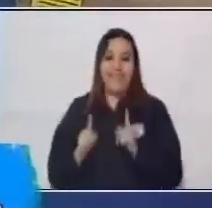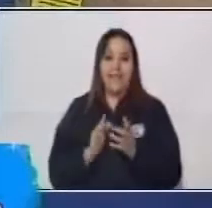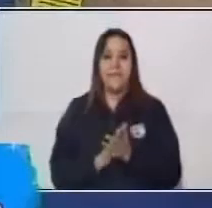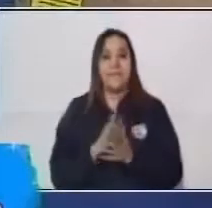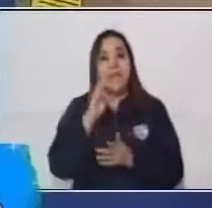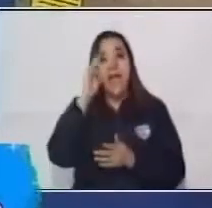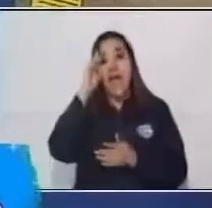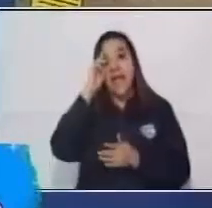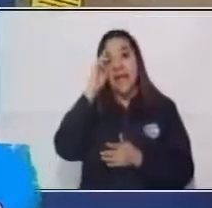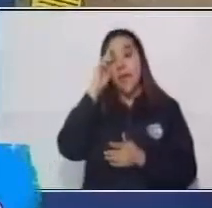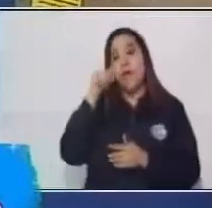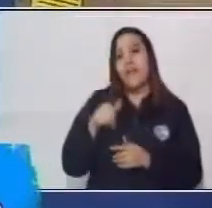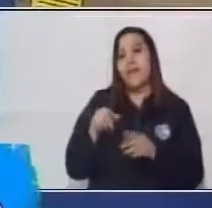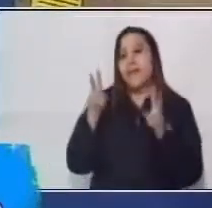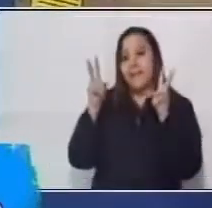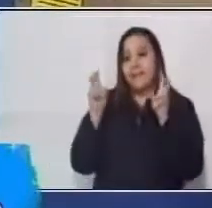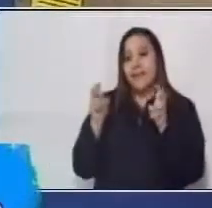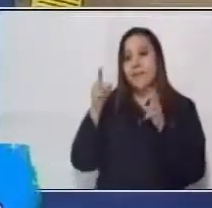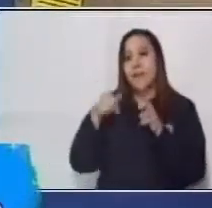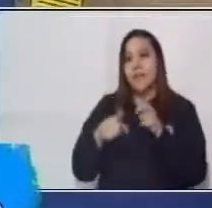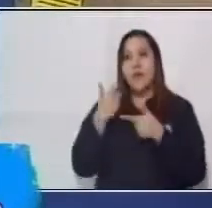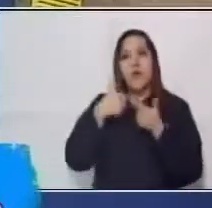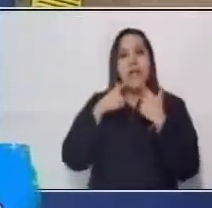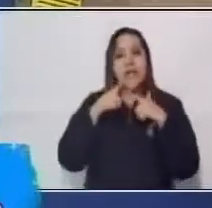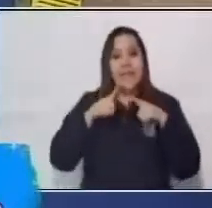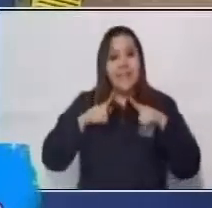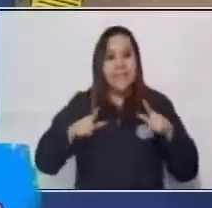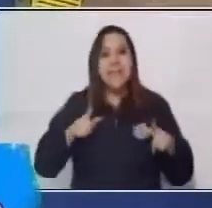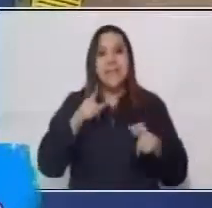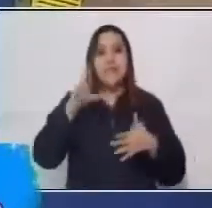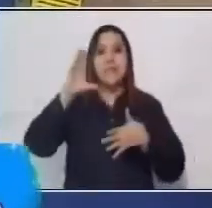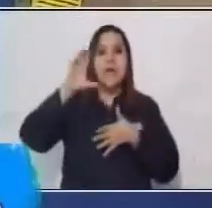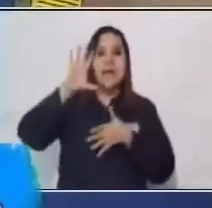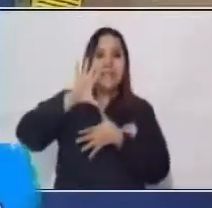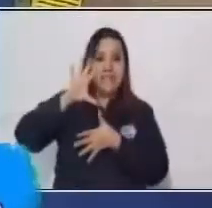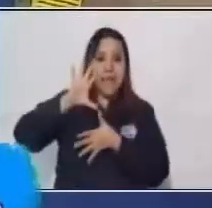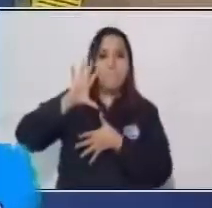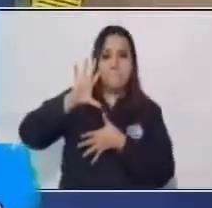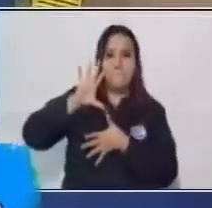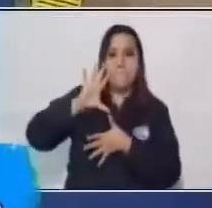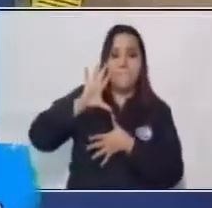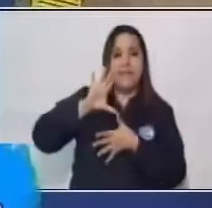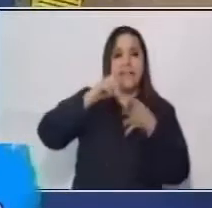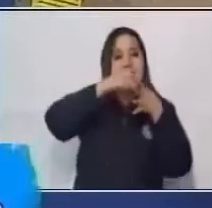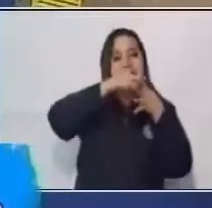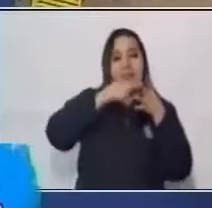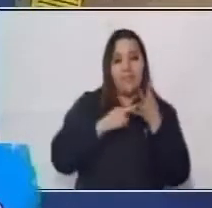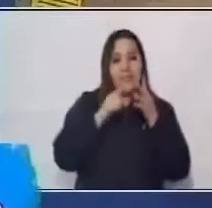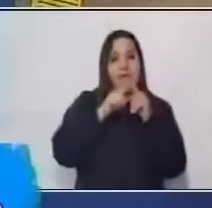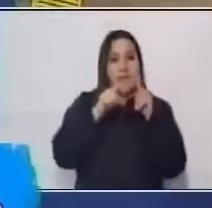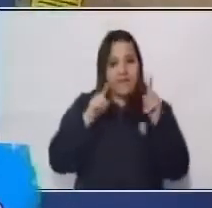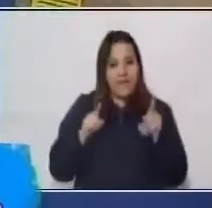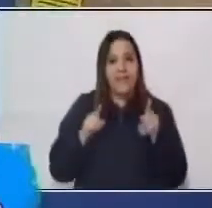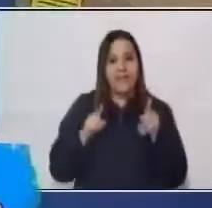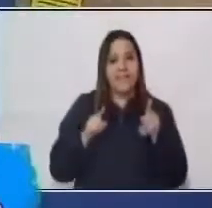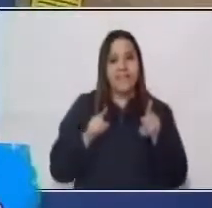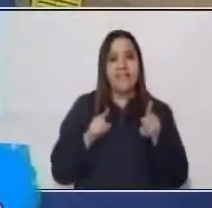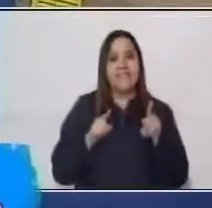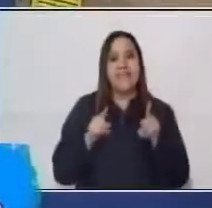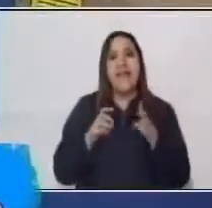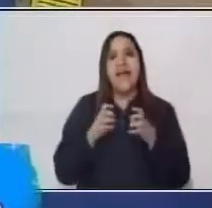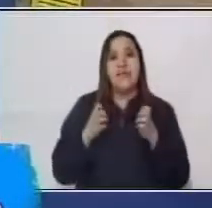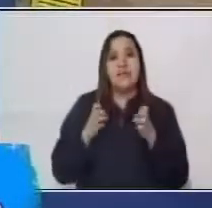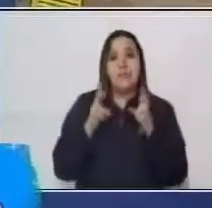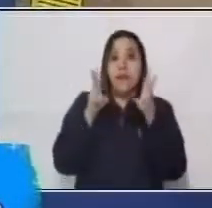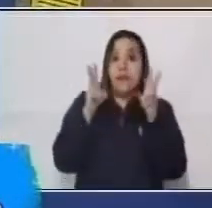literatura precolombina, literatura de la colonia y literatura neoclásica. Para ver los siguientes temas,